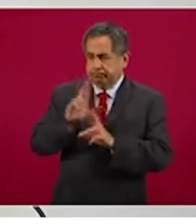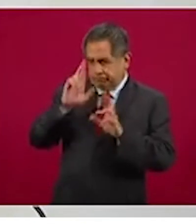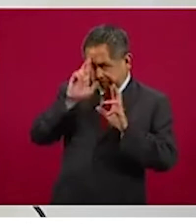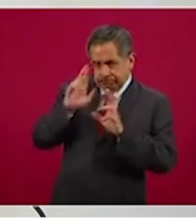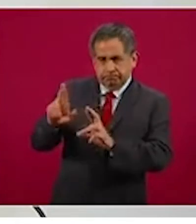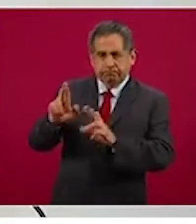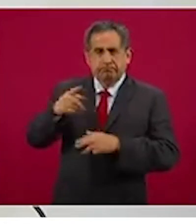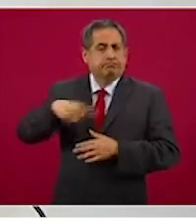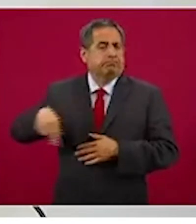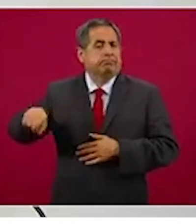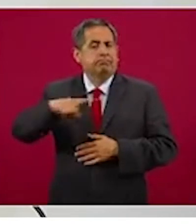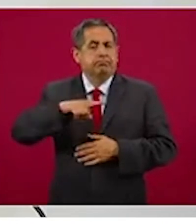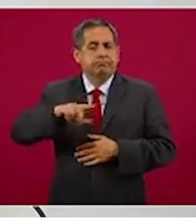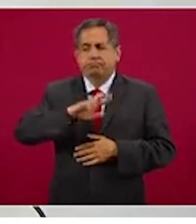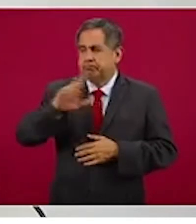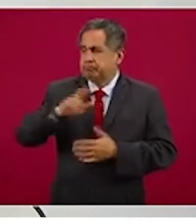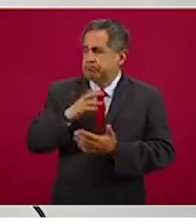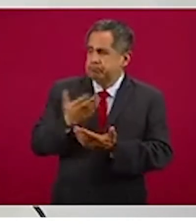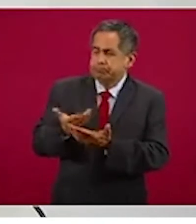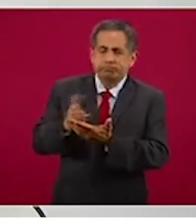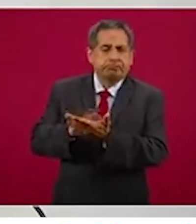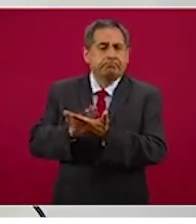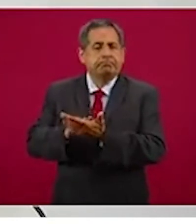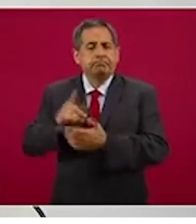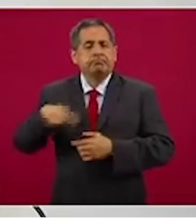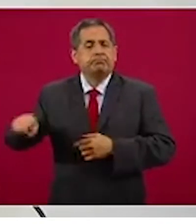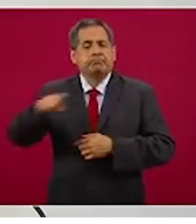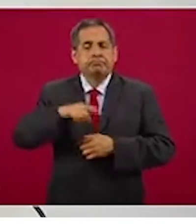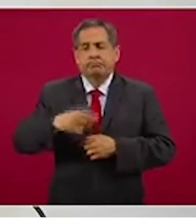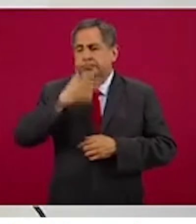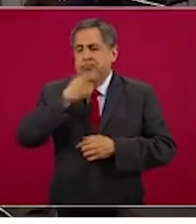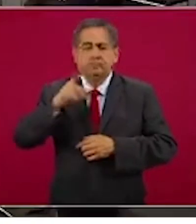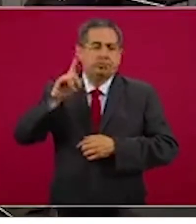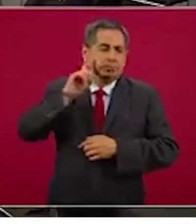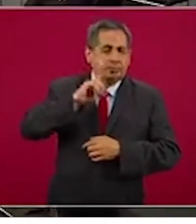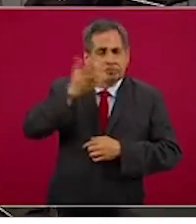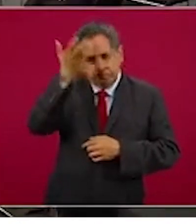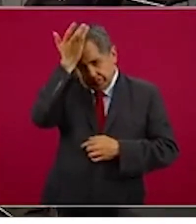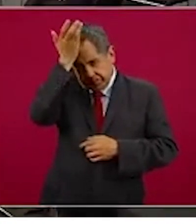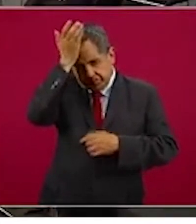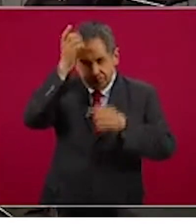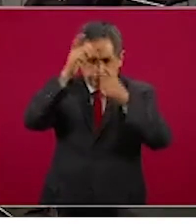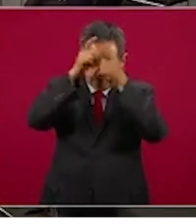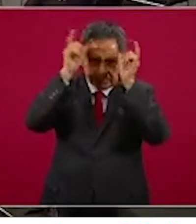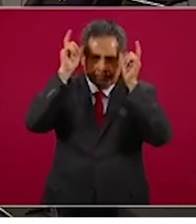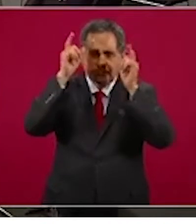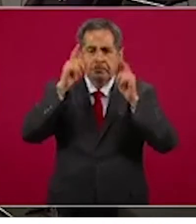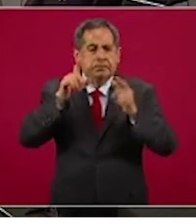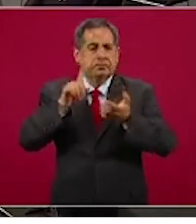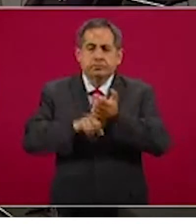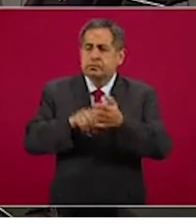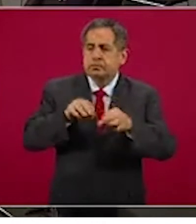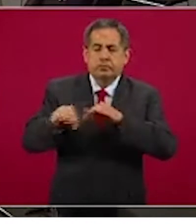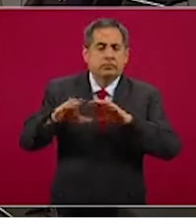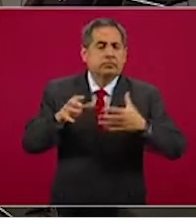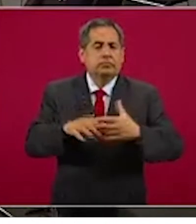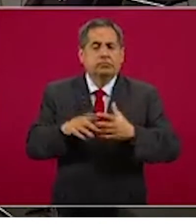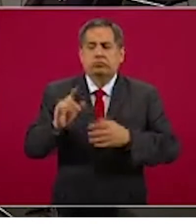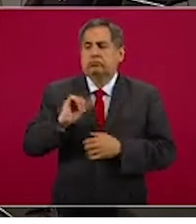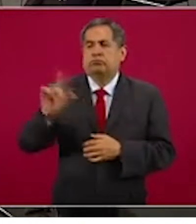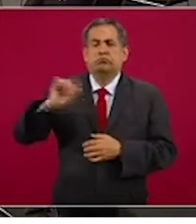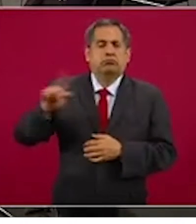a todas las médicas y médicos, a las enfermeras, a los trabajadores de la salud, por su